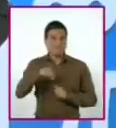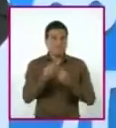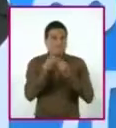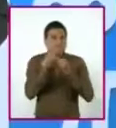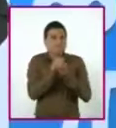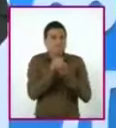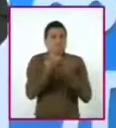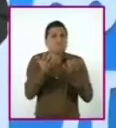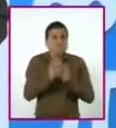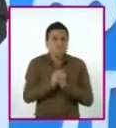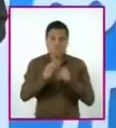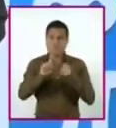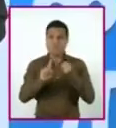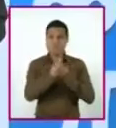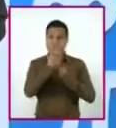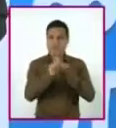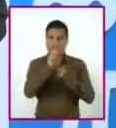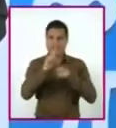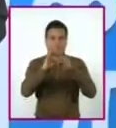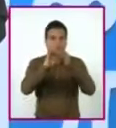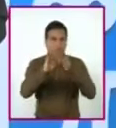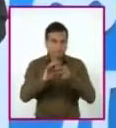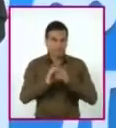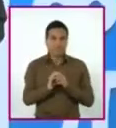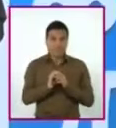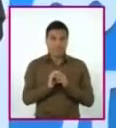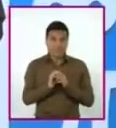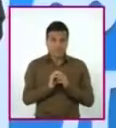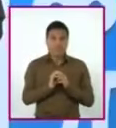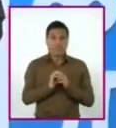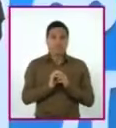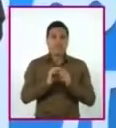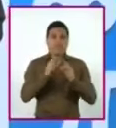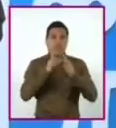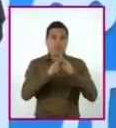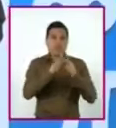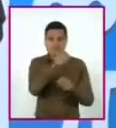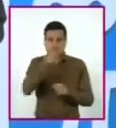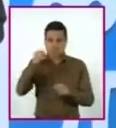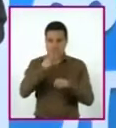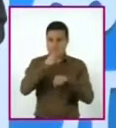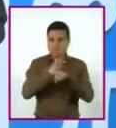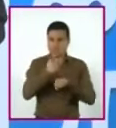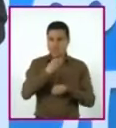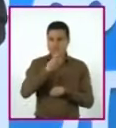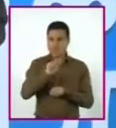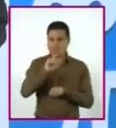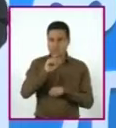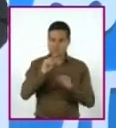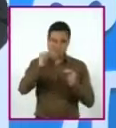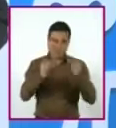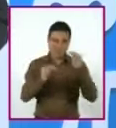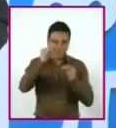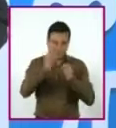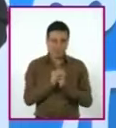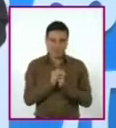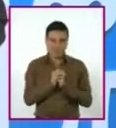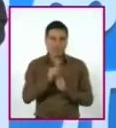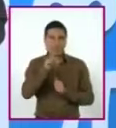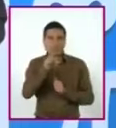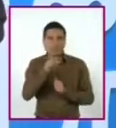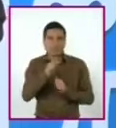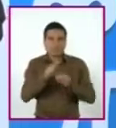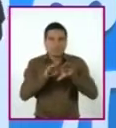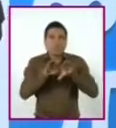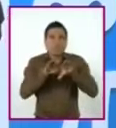trabajaremos problemas que se resuelven mediante ecuaciones de segundo grado, con la intención de identificar el modelo de dichas ecuaciones